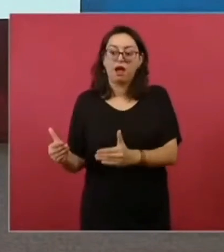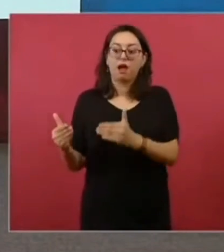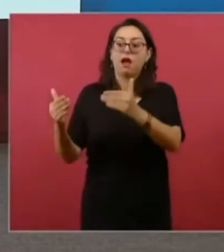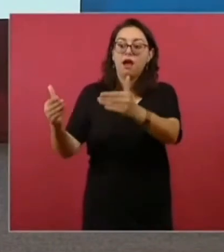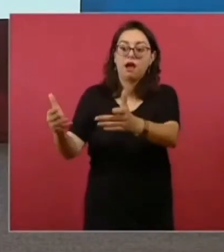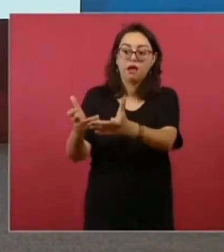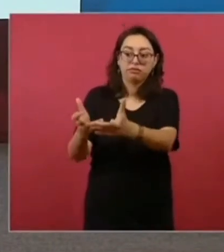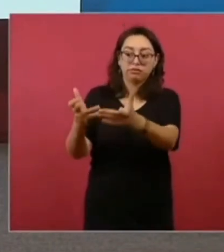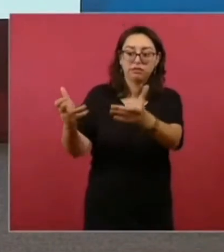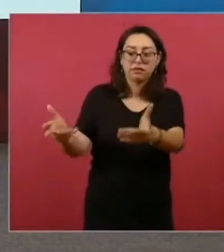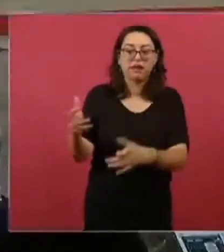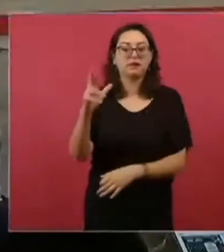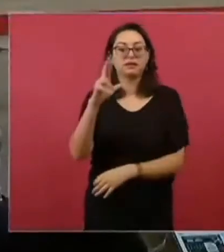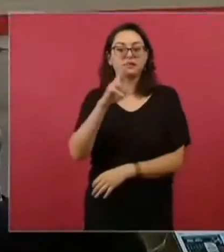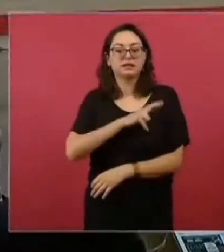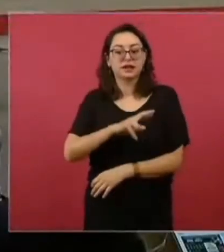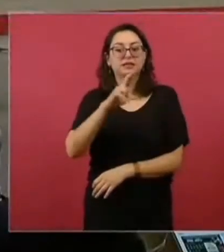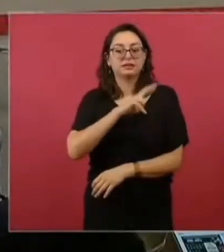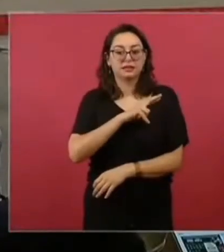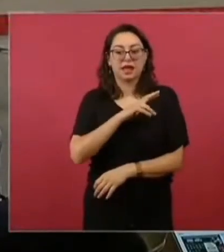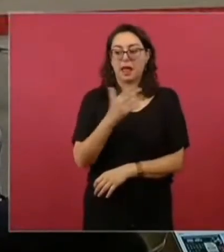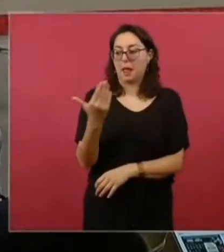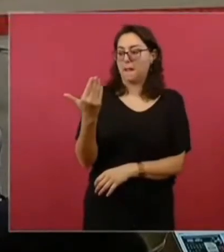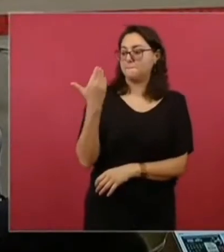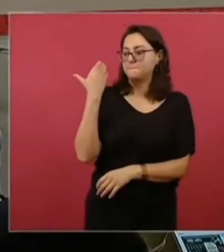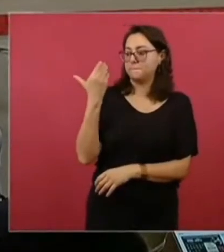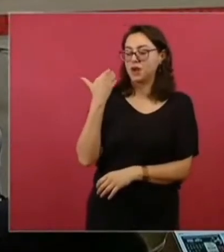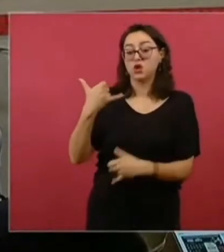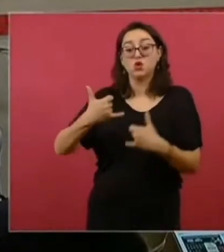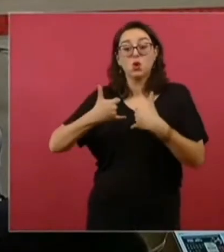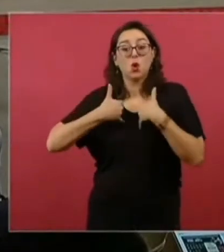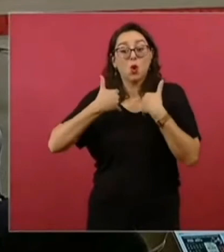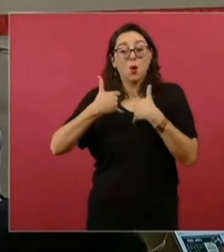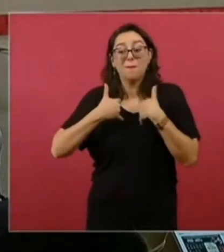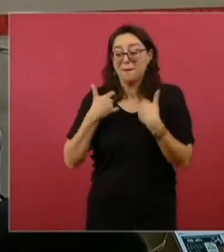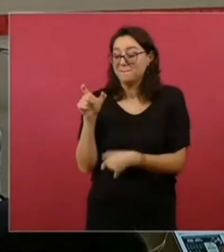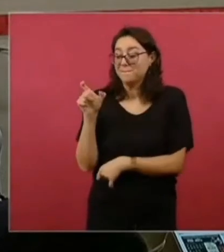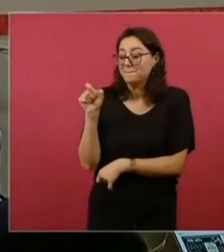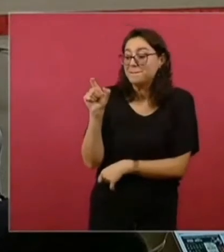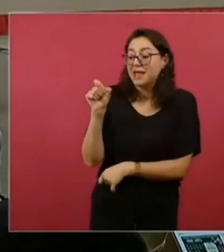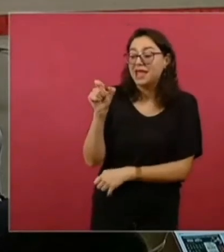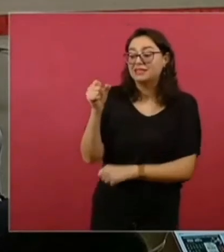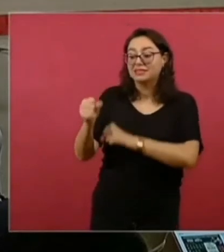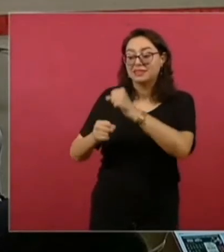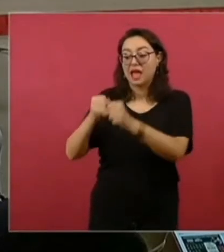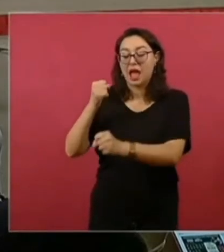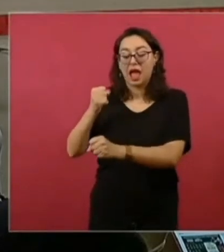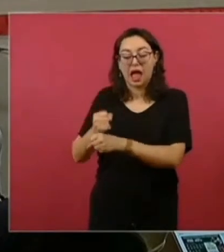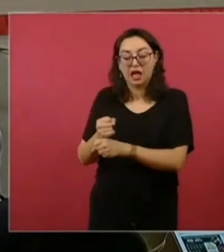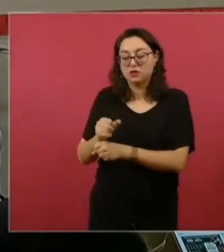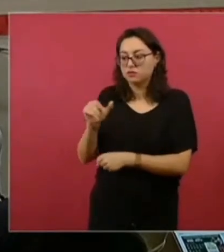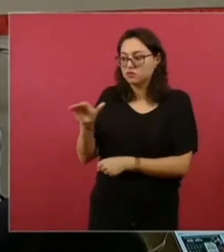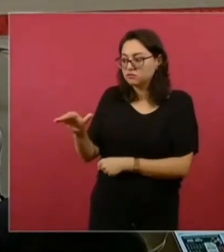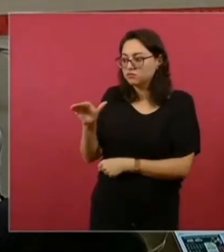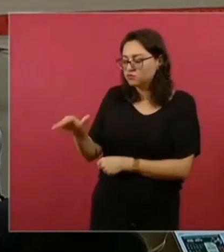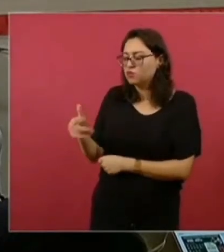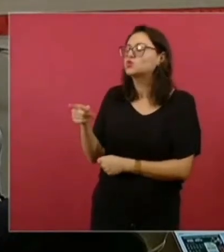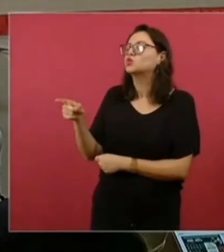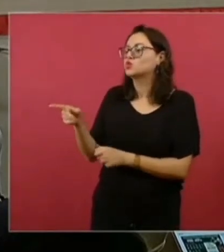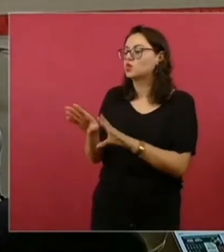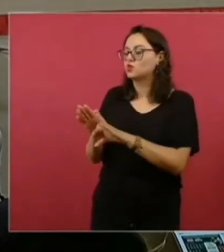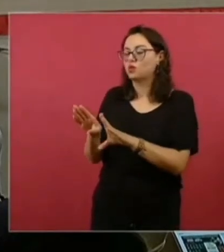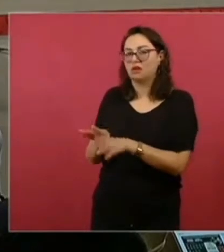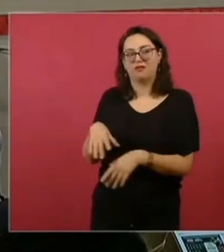Acabo de platicar el otro día en Honduras con un joven, él tiene 20 años de edad y ya tiene seis parcelas